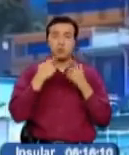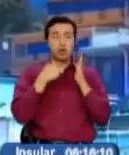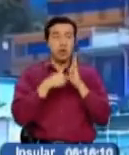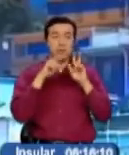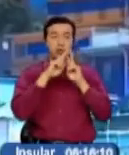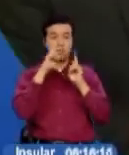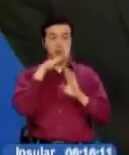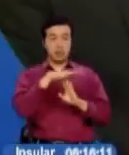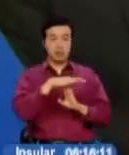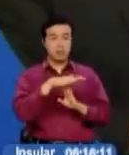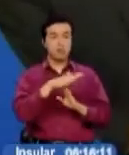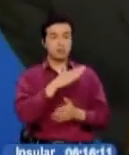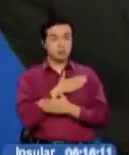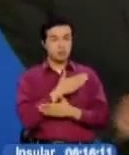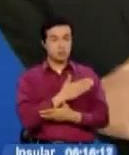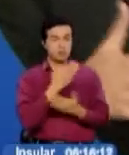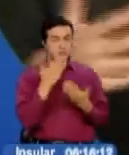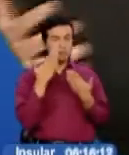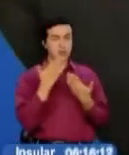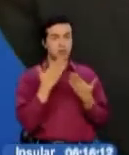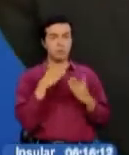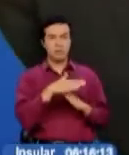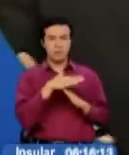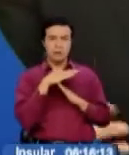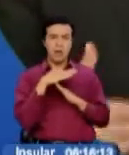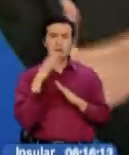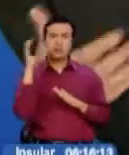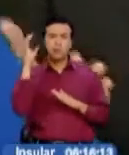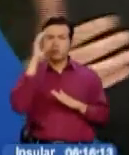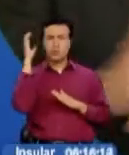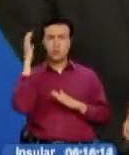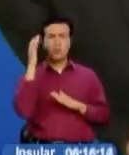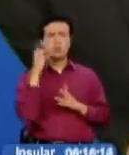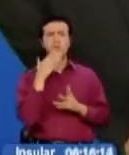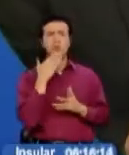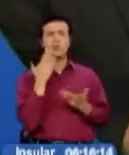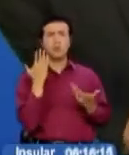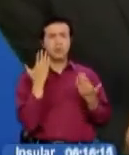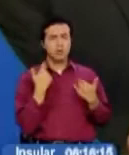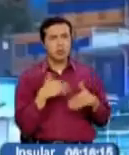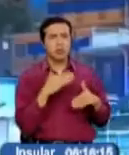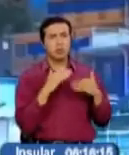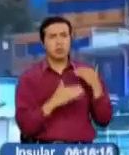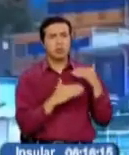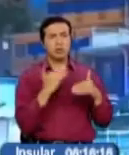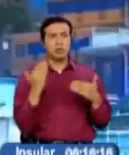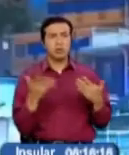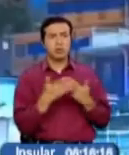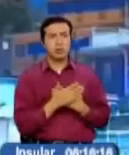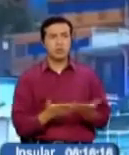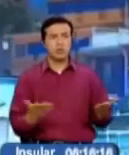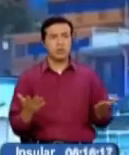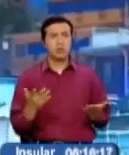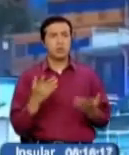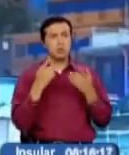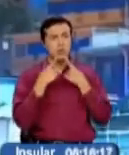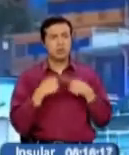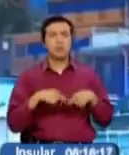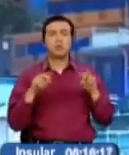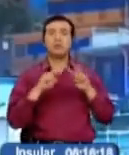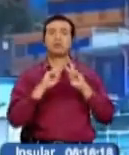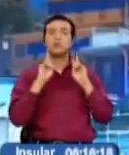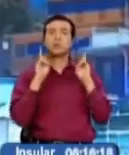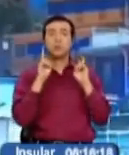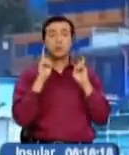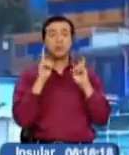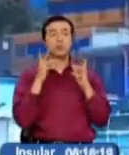un saludo cordial desde Guayaquil, de esa paz que se madura en Colombia y que al parecer ha llegado a un punto de no retorno, nos estamos refiriendo a un episodio que